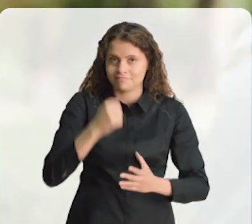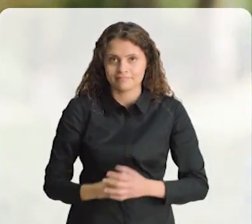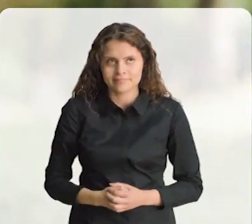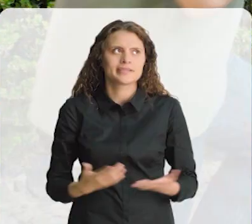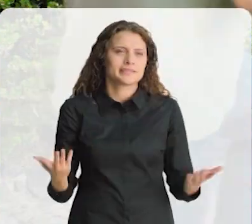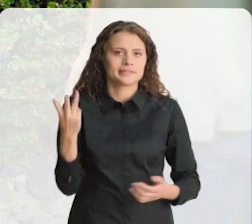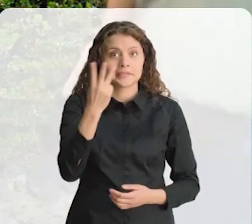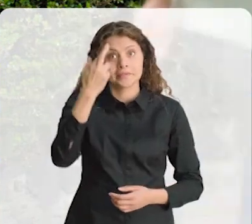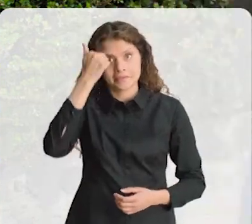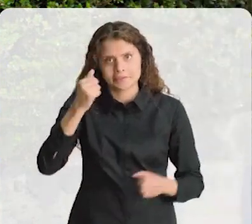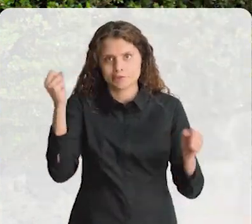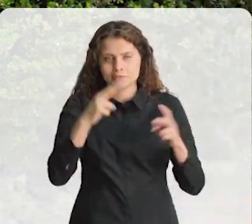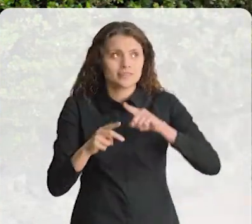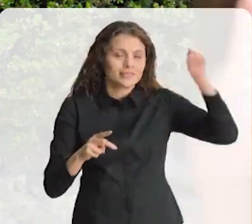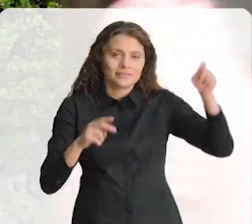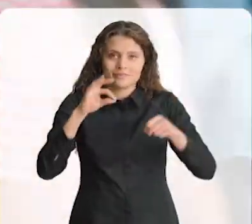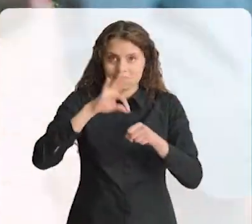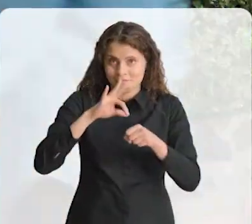casilla el primero de julio.